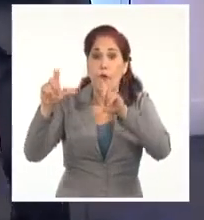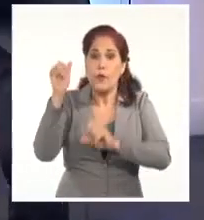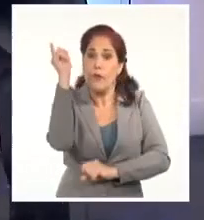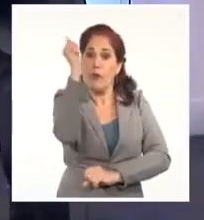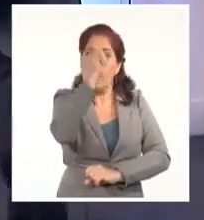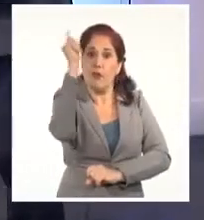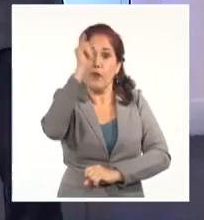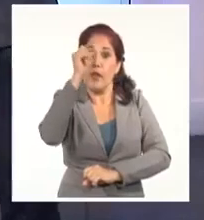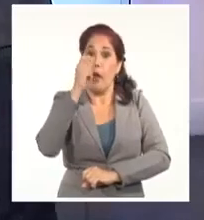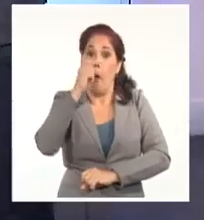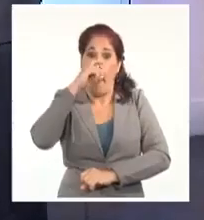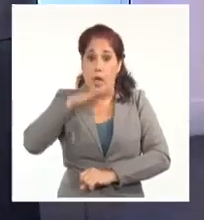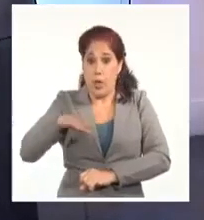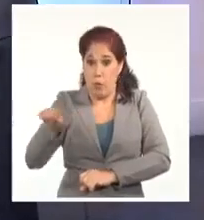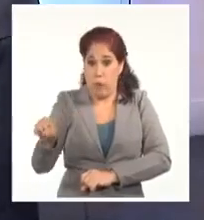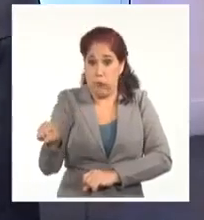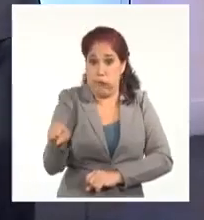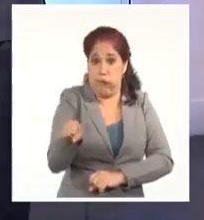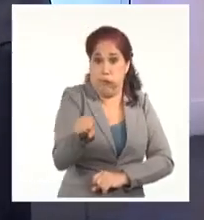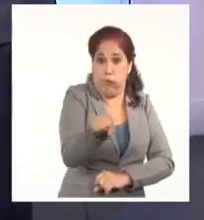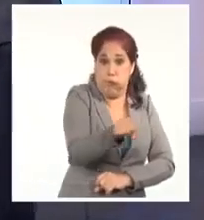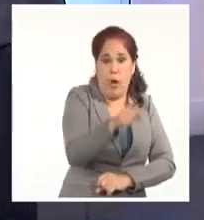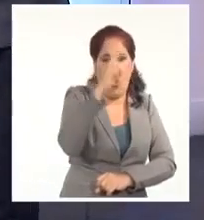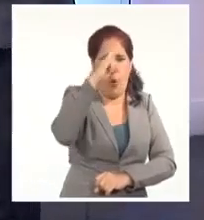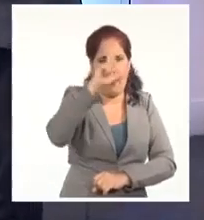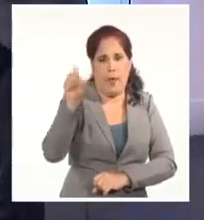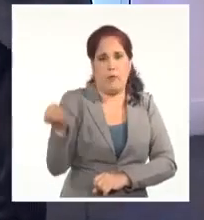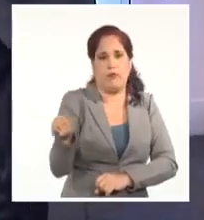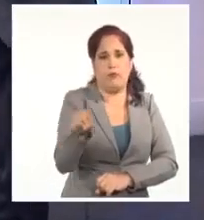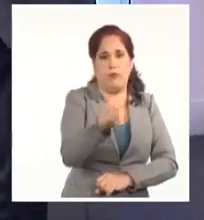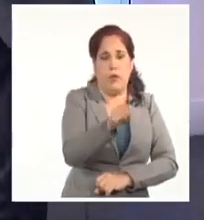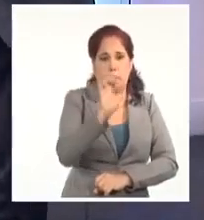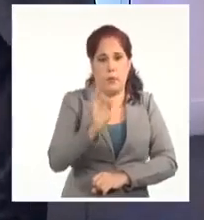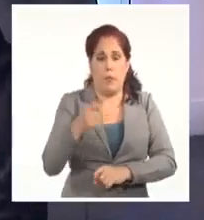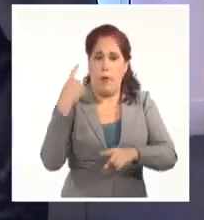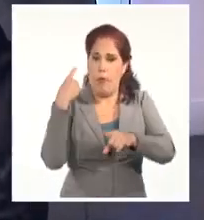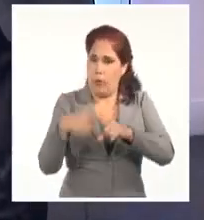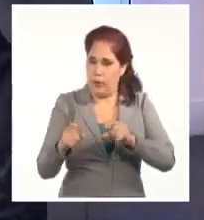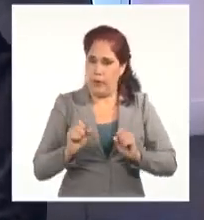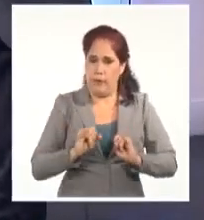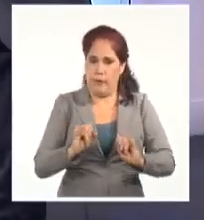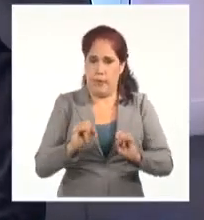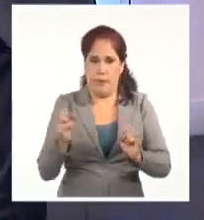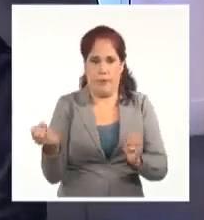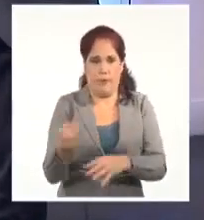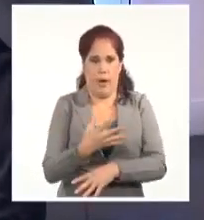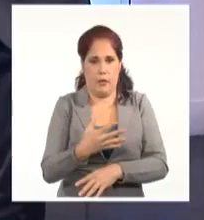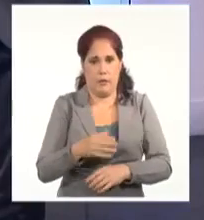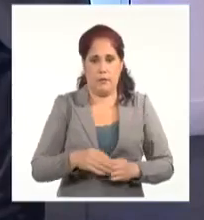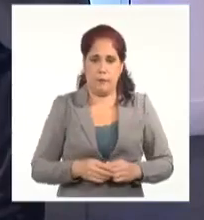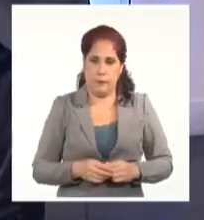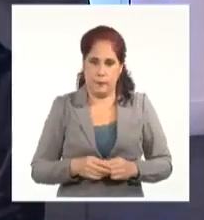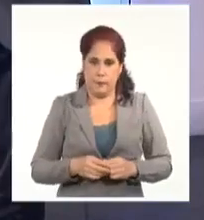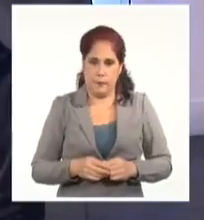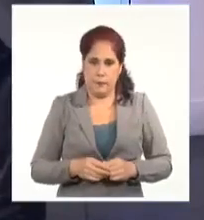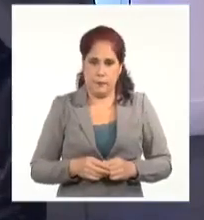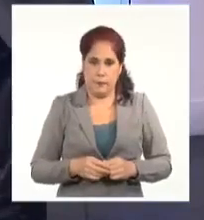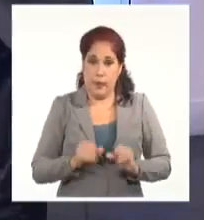traslado del menor hasta el hospital. Continuamos revisando y encontramos otras fake news,